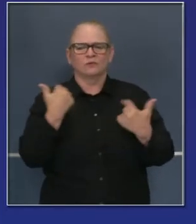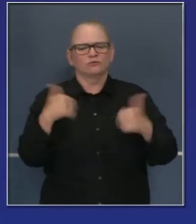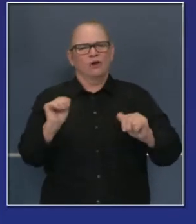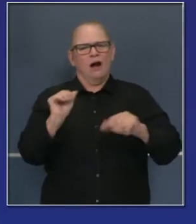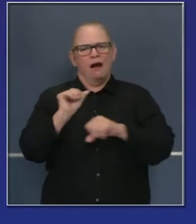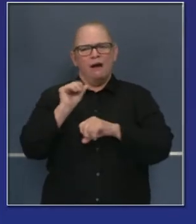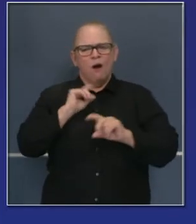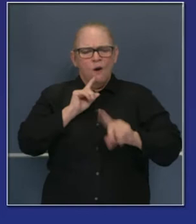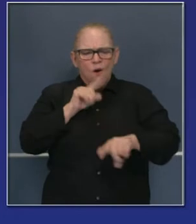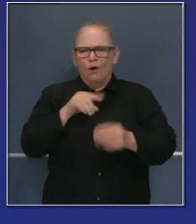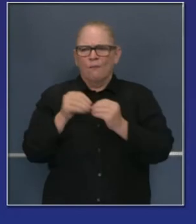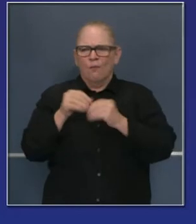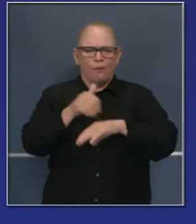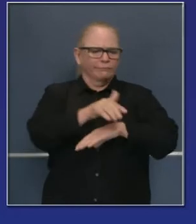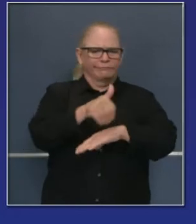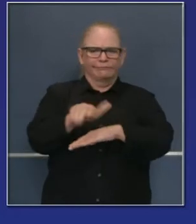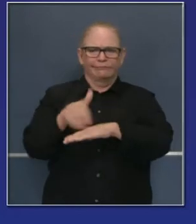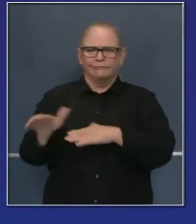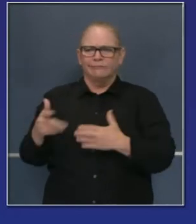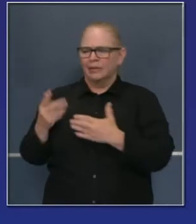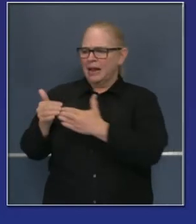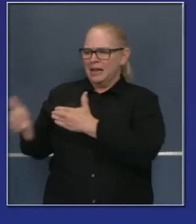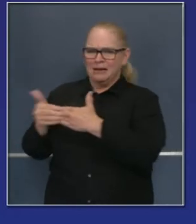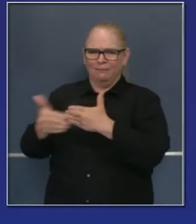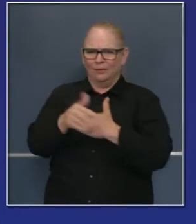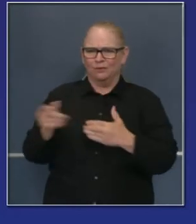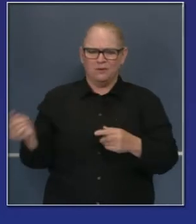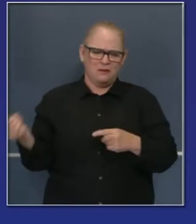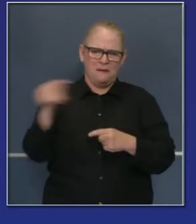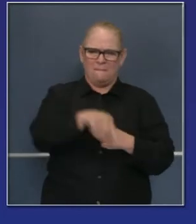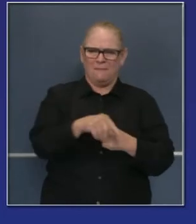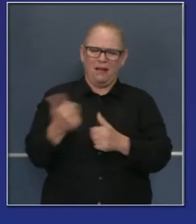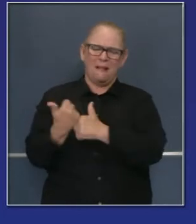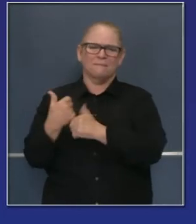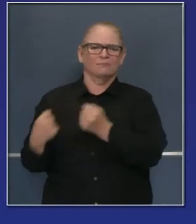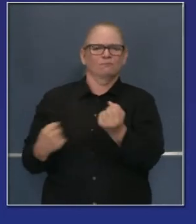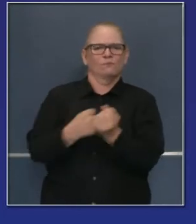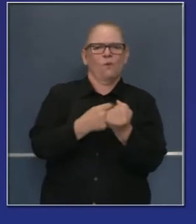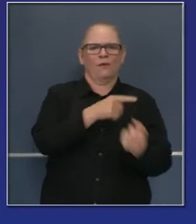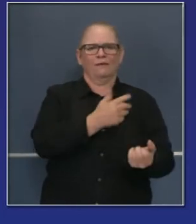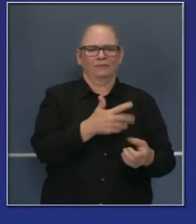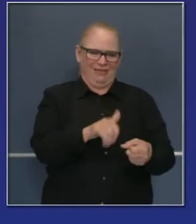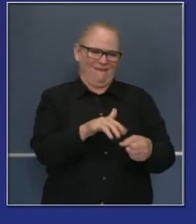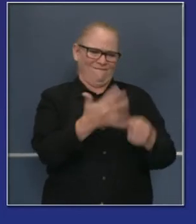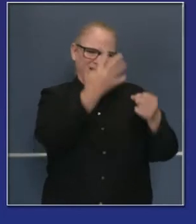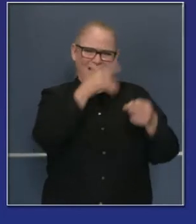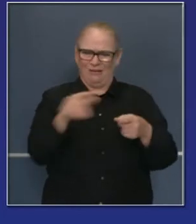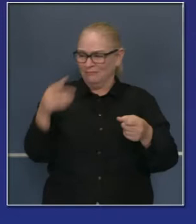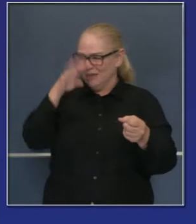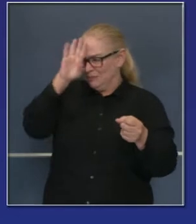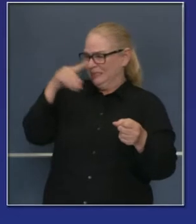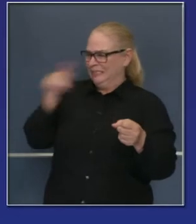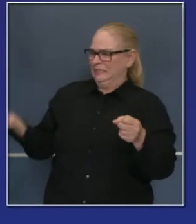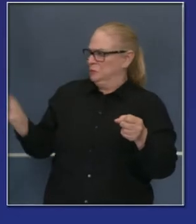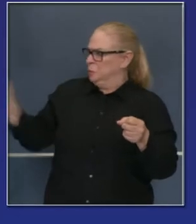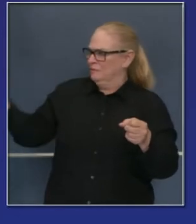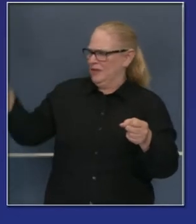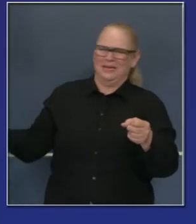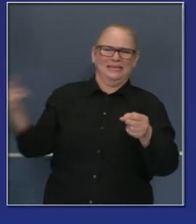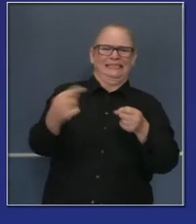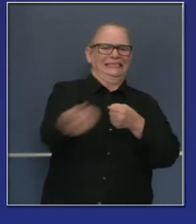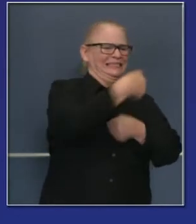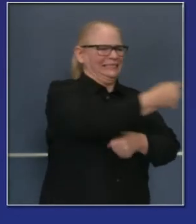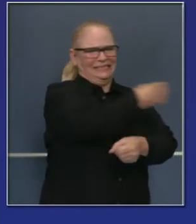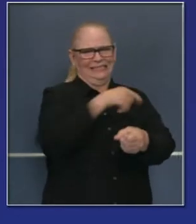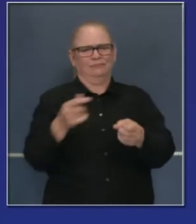recursos de California al norte de California para lidiar con ese incendio donde ha habido la mayor parte de estos relámpagos